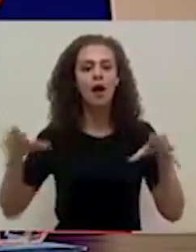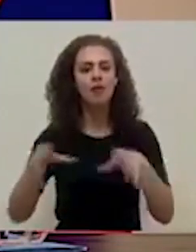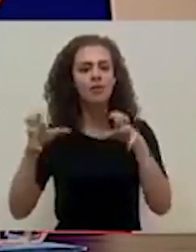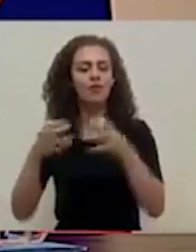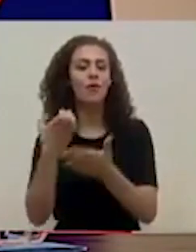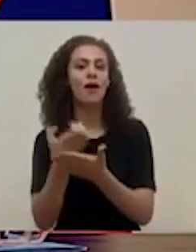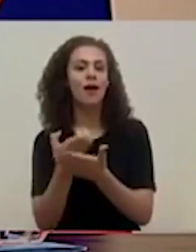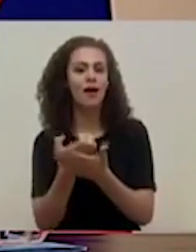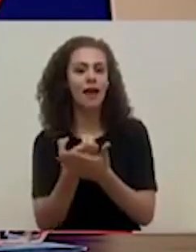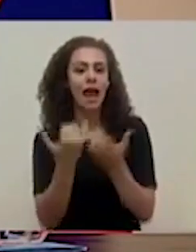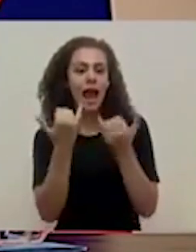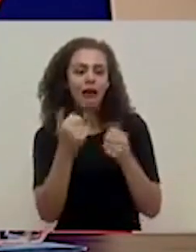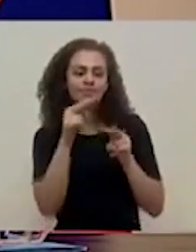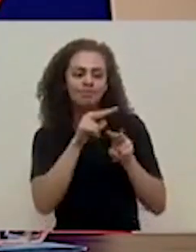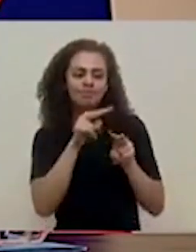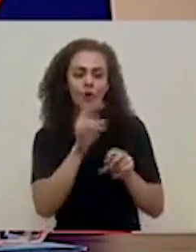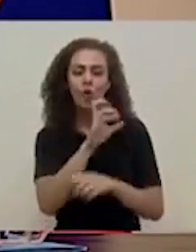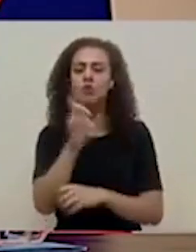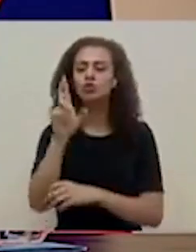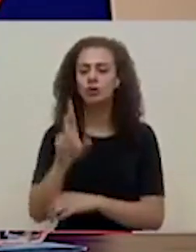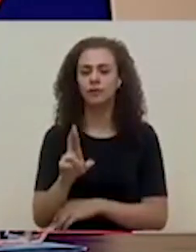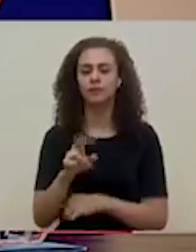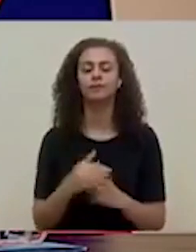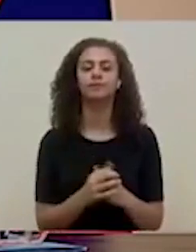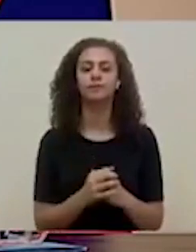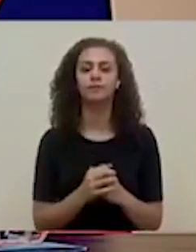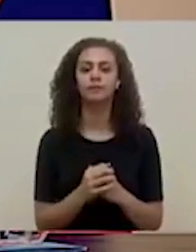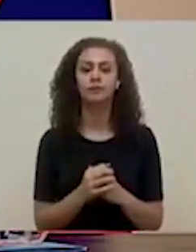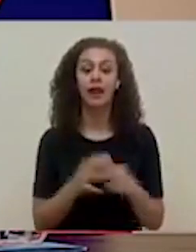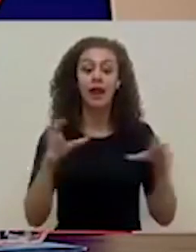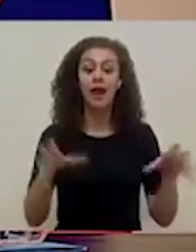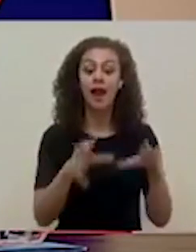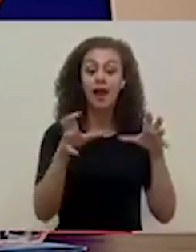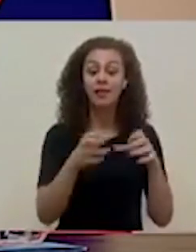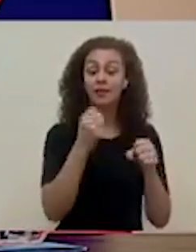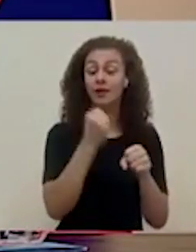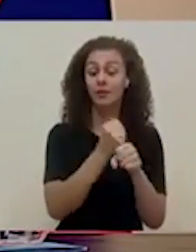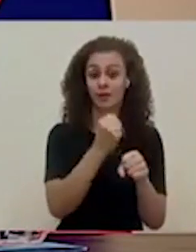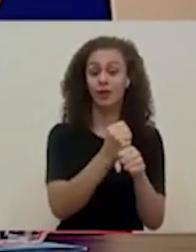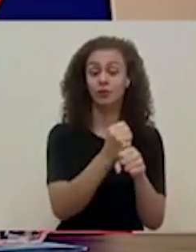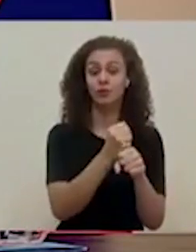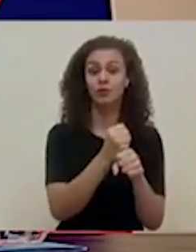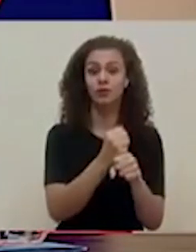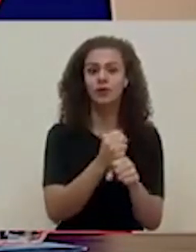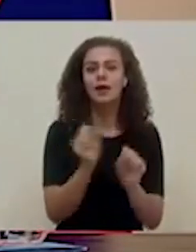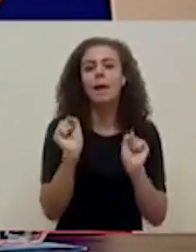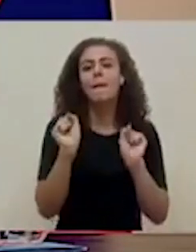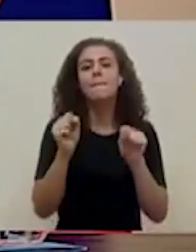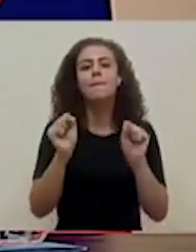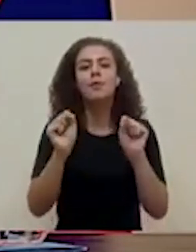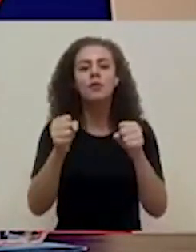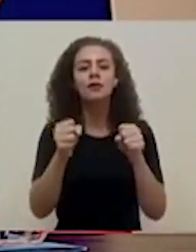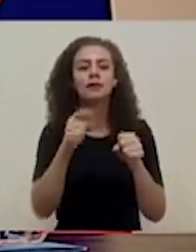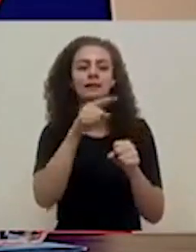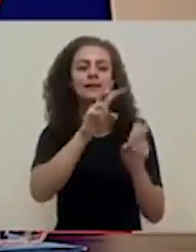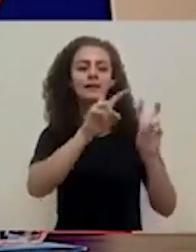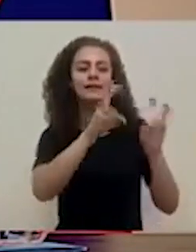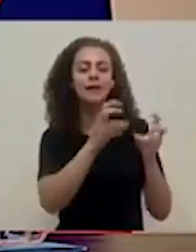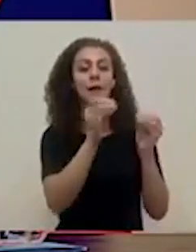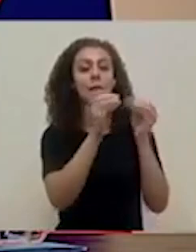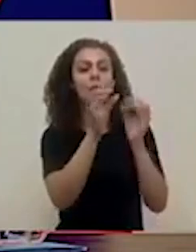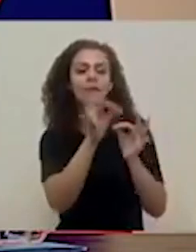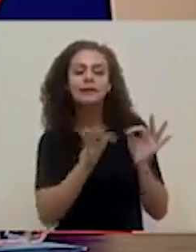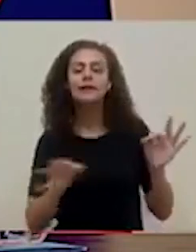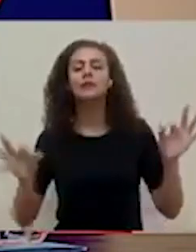que estamos procurando en Costa Rica. Reactivar empleos es posiblemente uno de los factores más